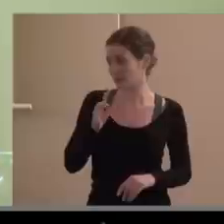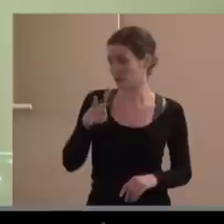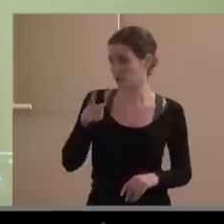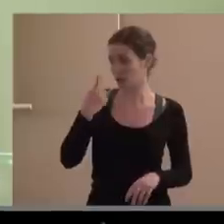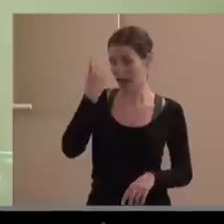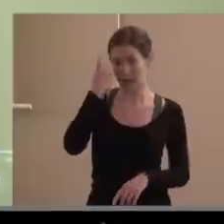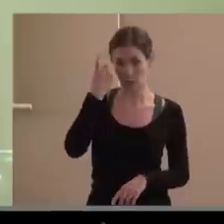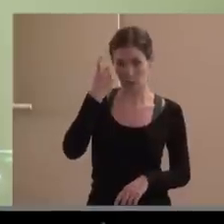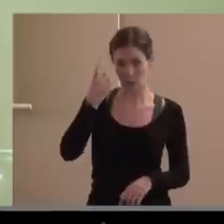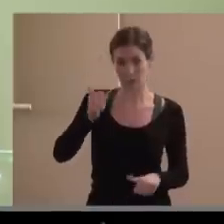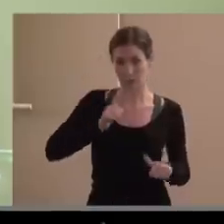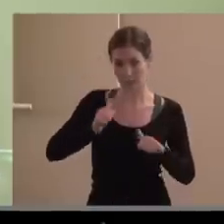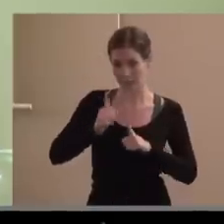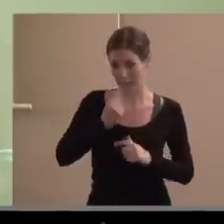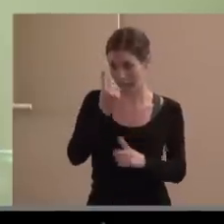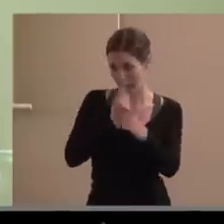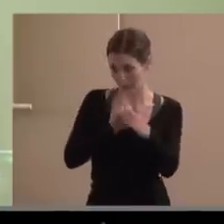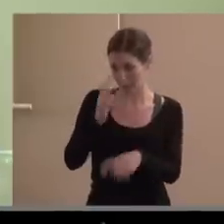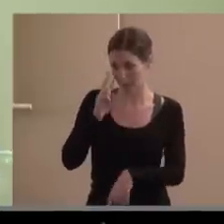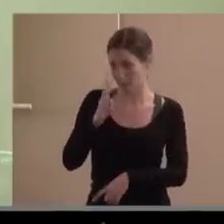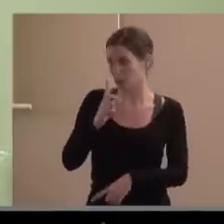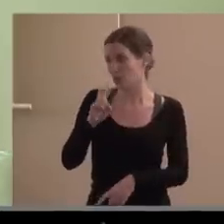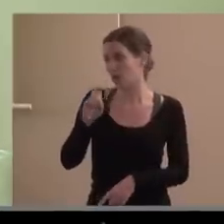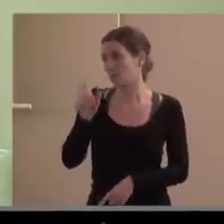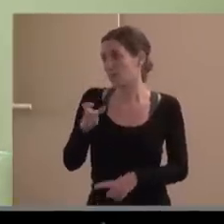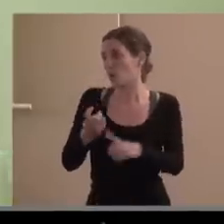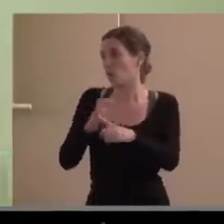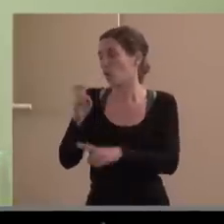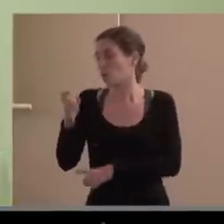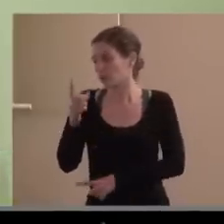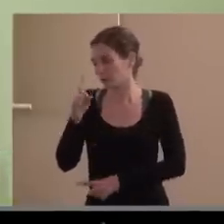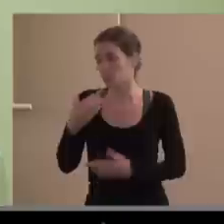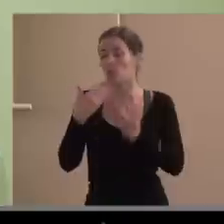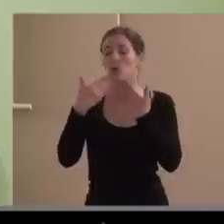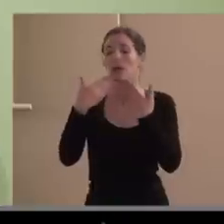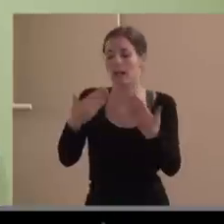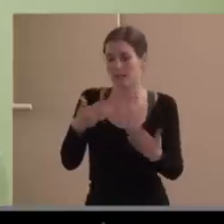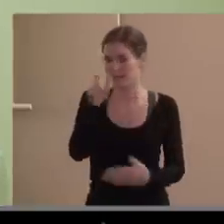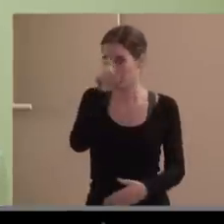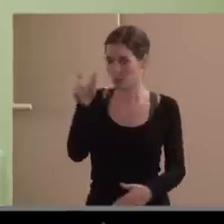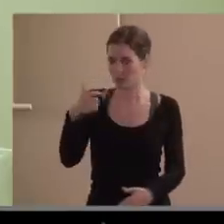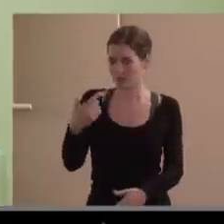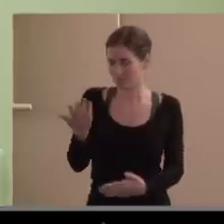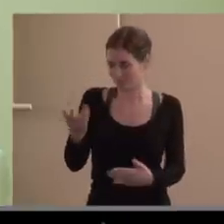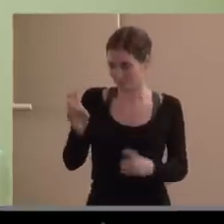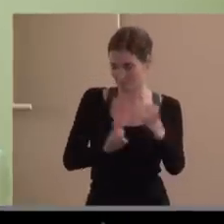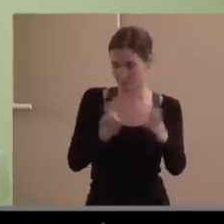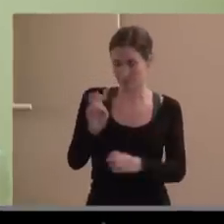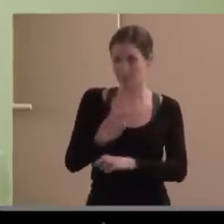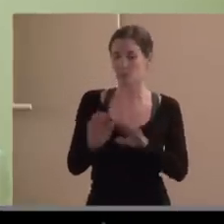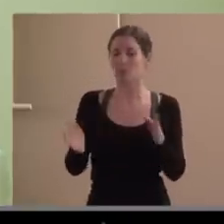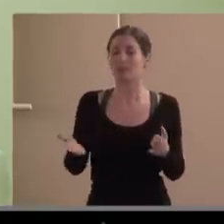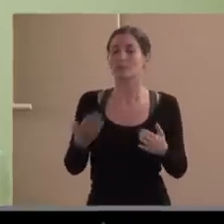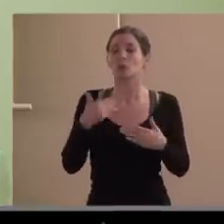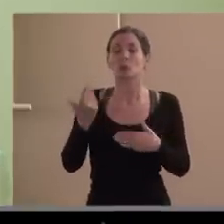y alguno más que veo que se ha añadido muchísimas gracias por venir a los espontáneos y nada pues os